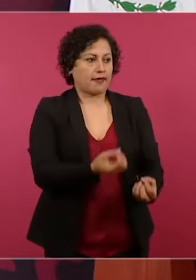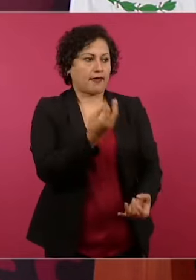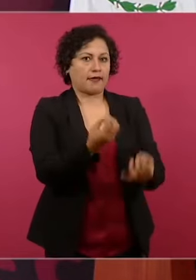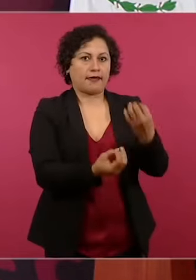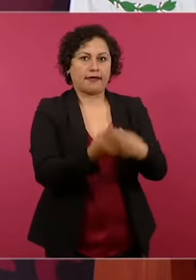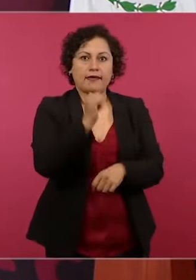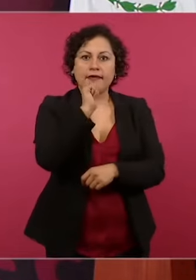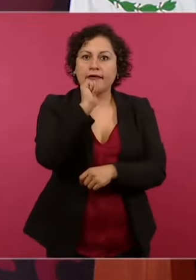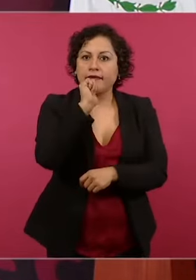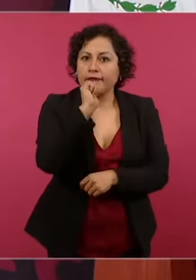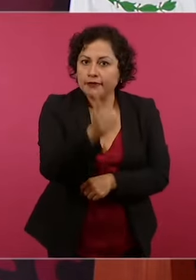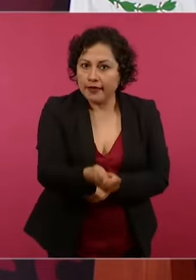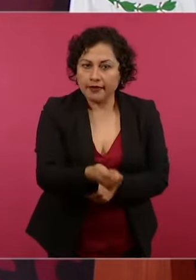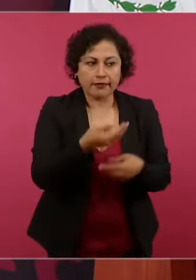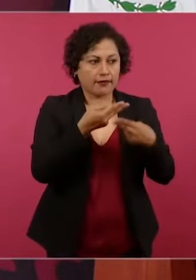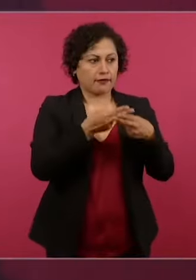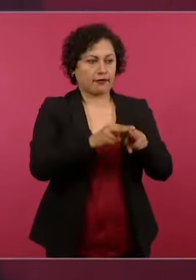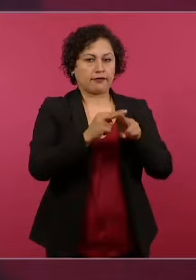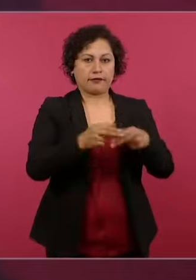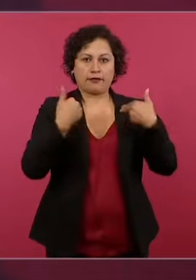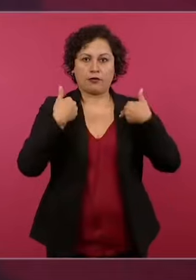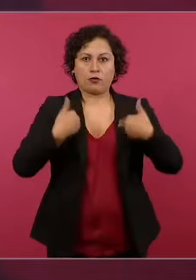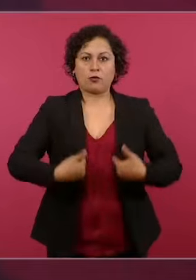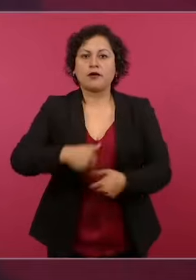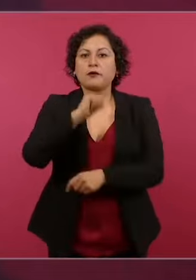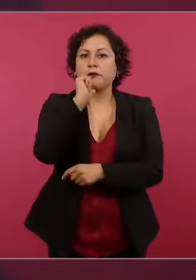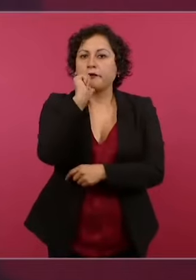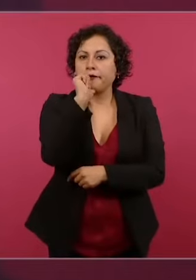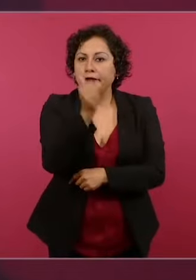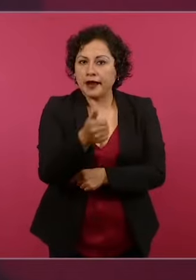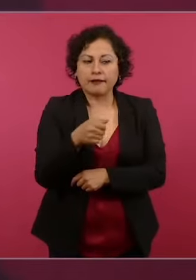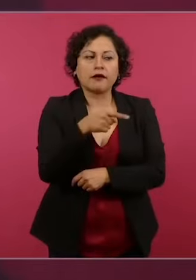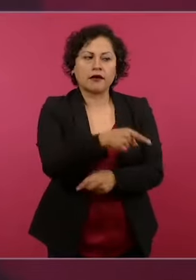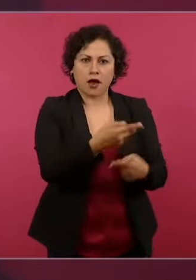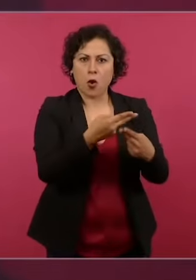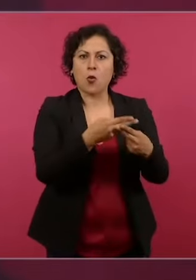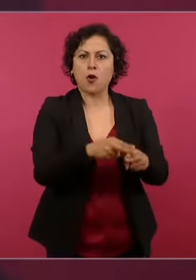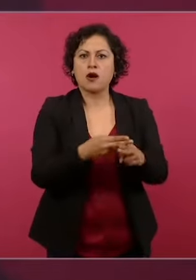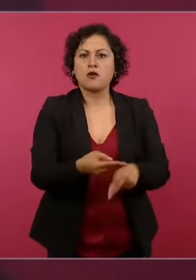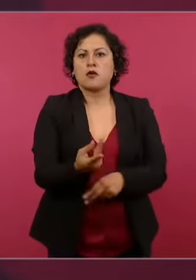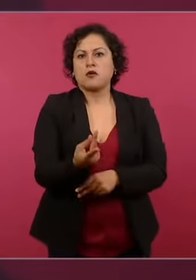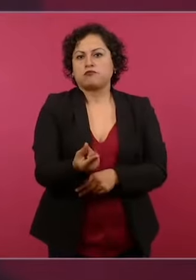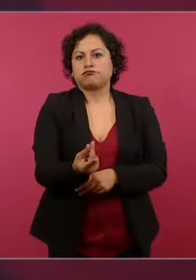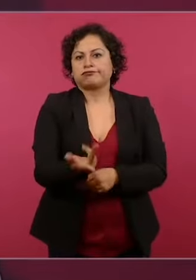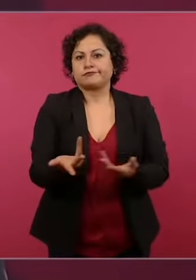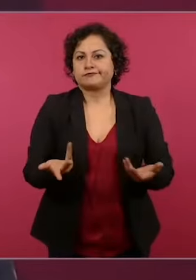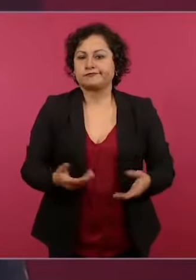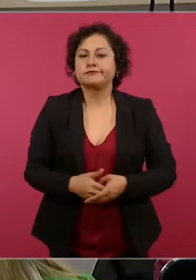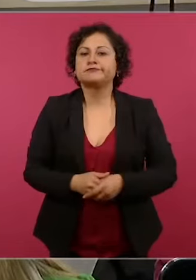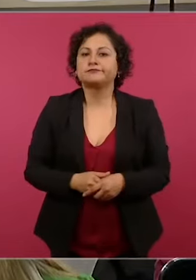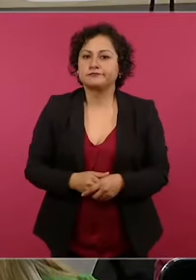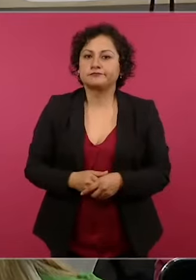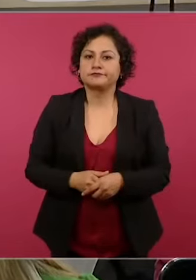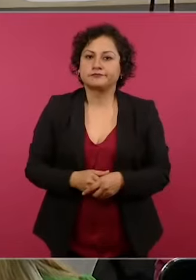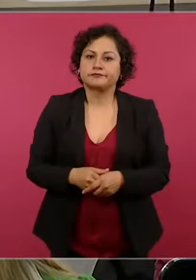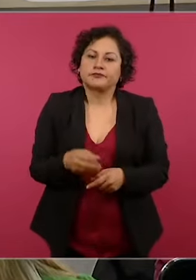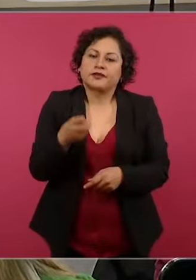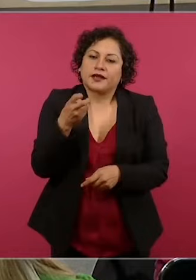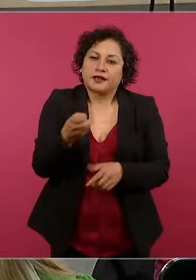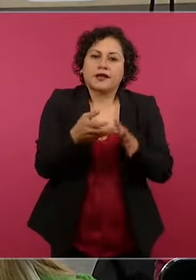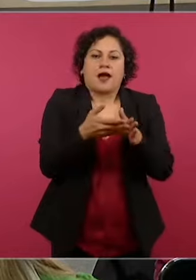había restos humanos, sino de fauna canina. Todo esto que sucedió